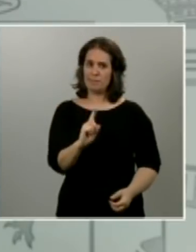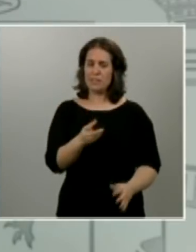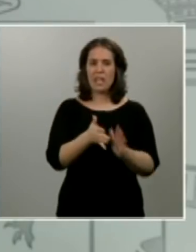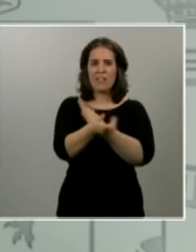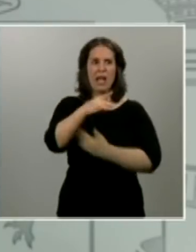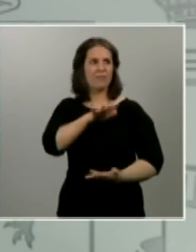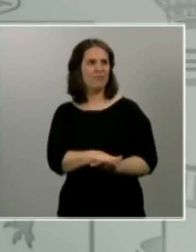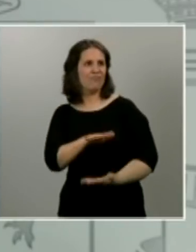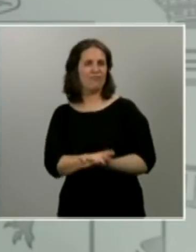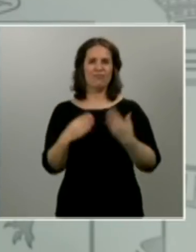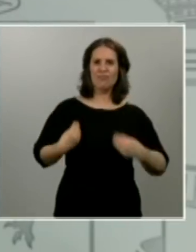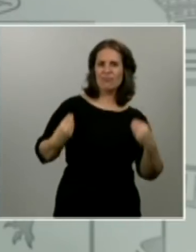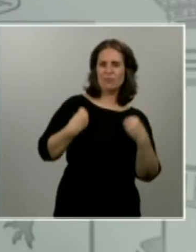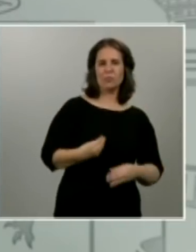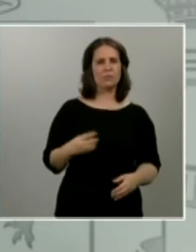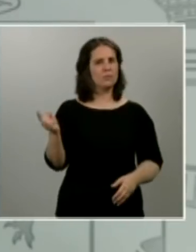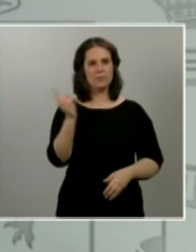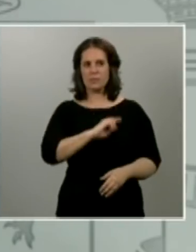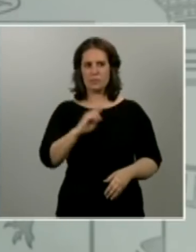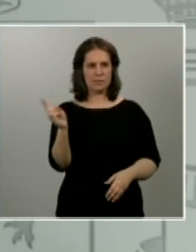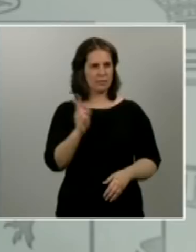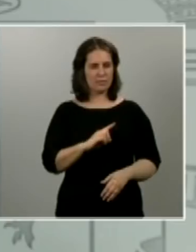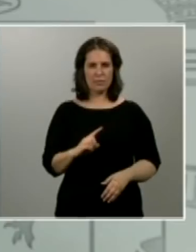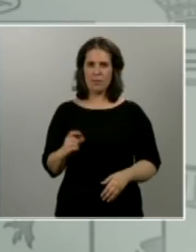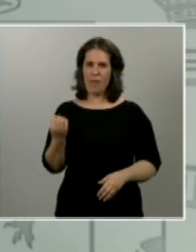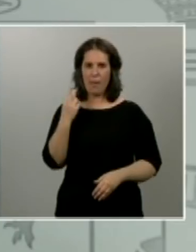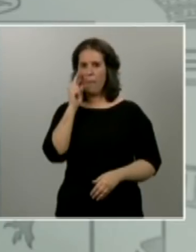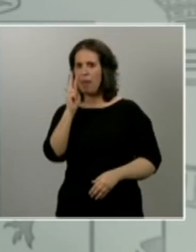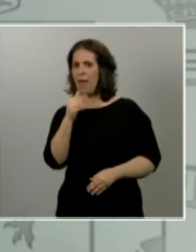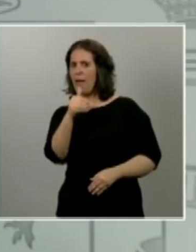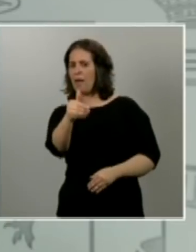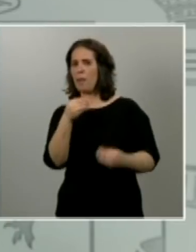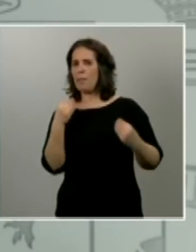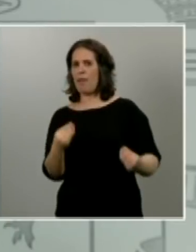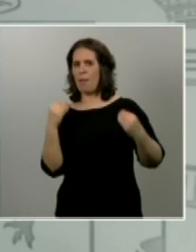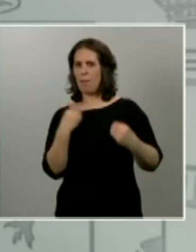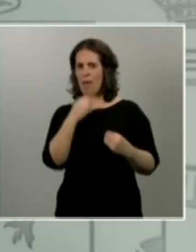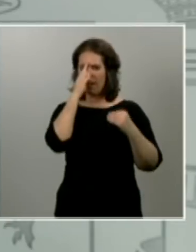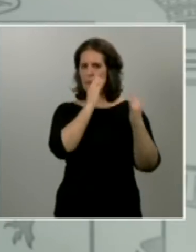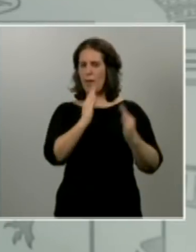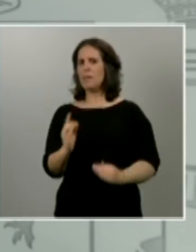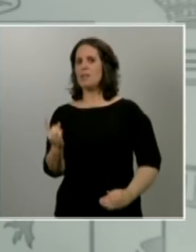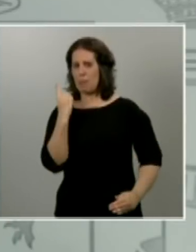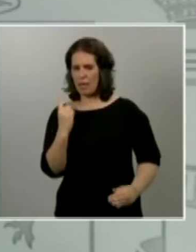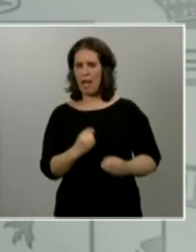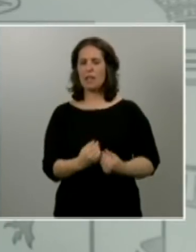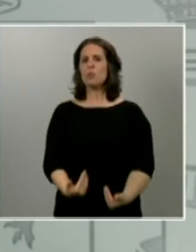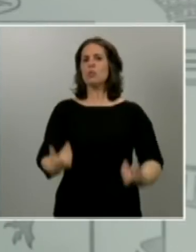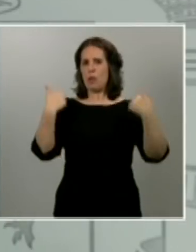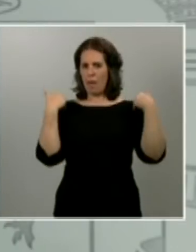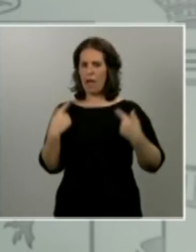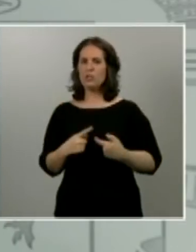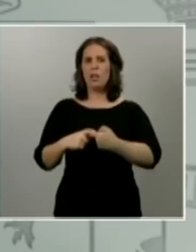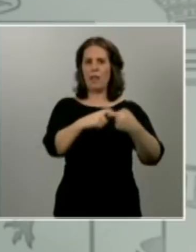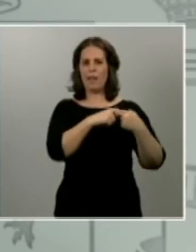Tenemos que seguir adelante con la misma disciplina, con la misma solidaridad, responsabilidad y con la misma tenacidad.